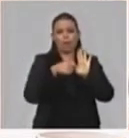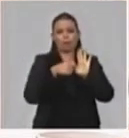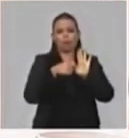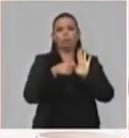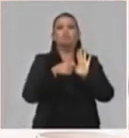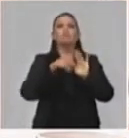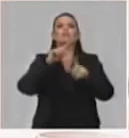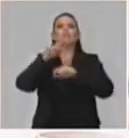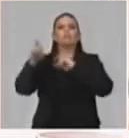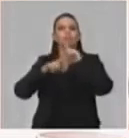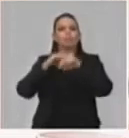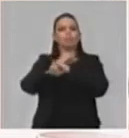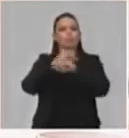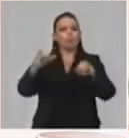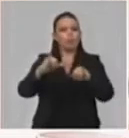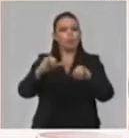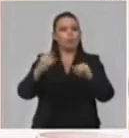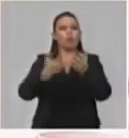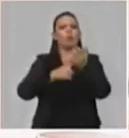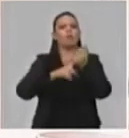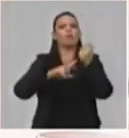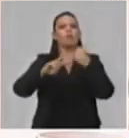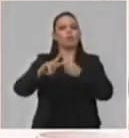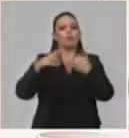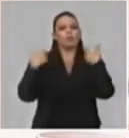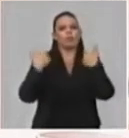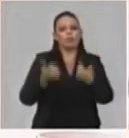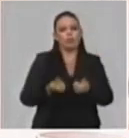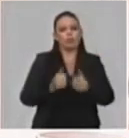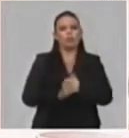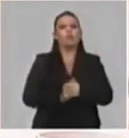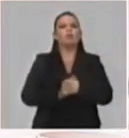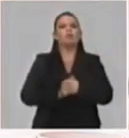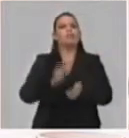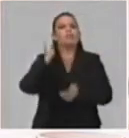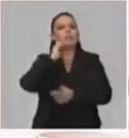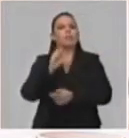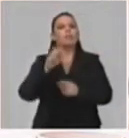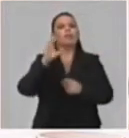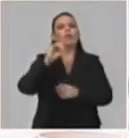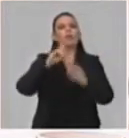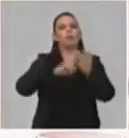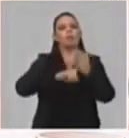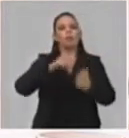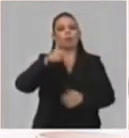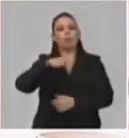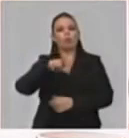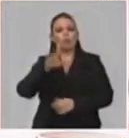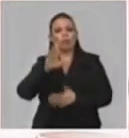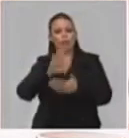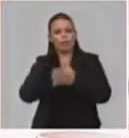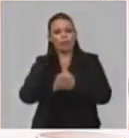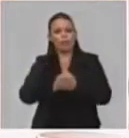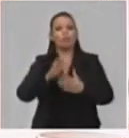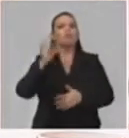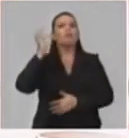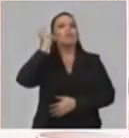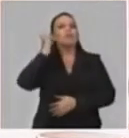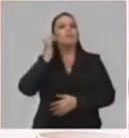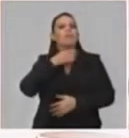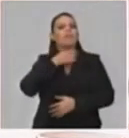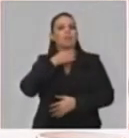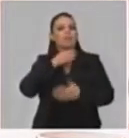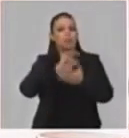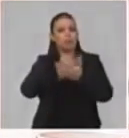direcciones provinciales de educación, con la organización del pionero José Martí, con la Unión de Jóvenes Comunistas, con la Federación de Estudiantes de la Enseñanza Media,